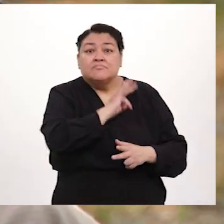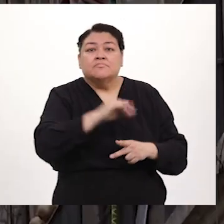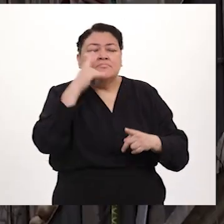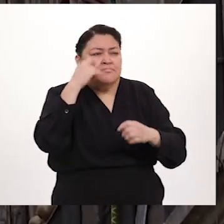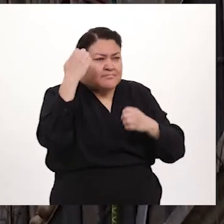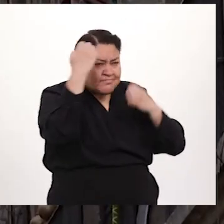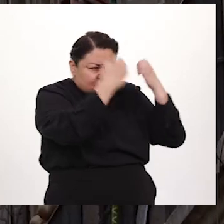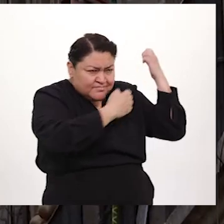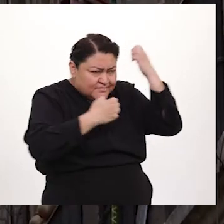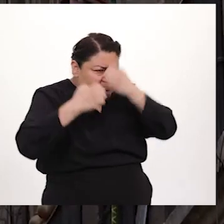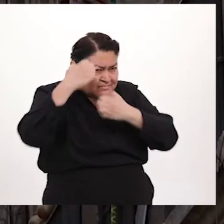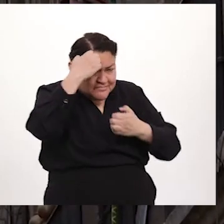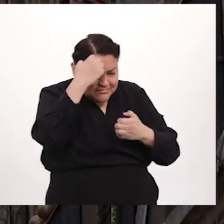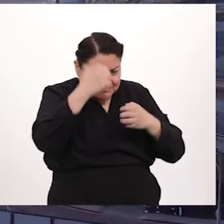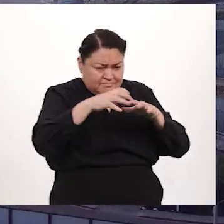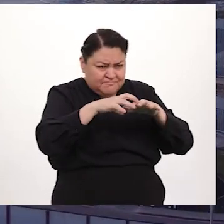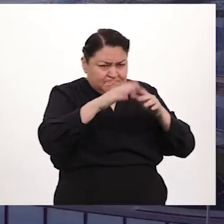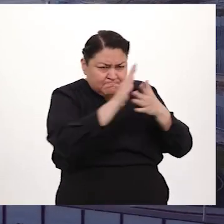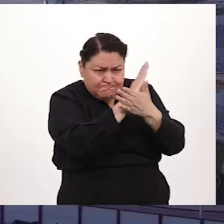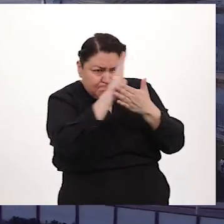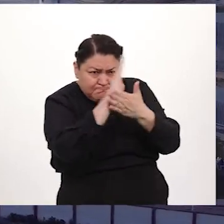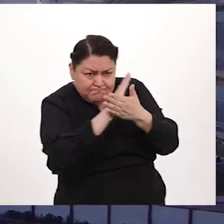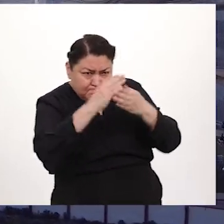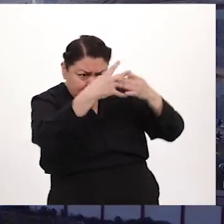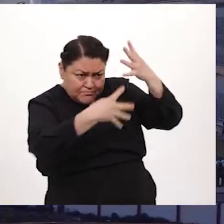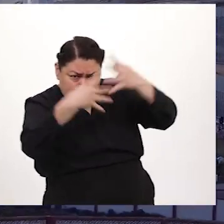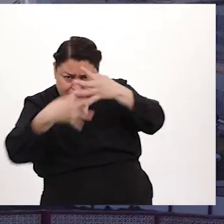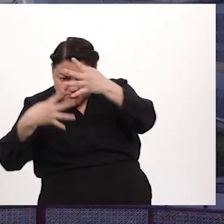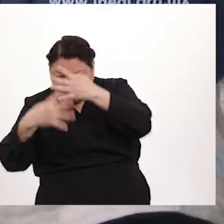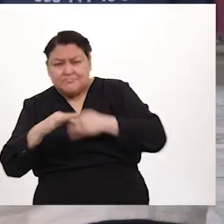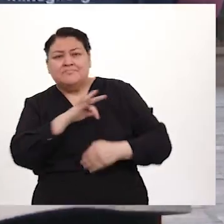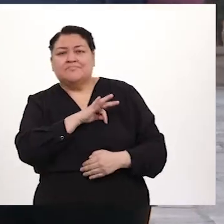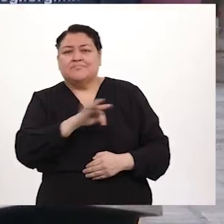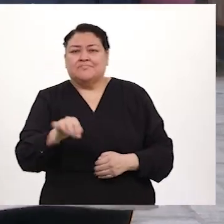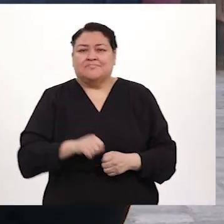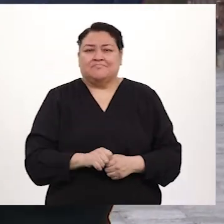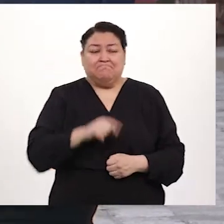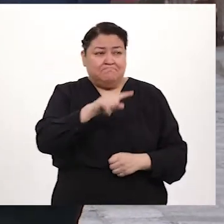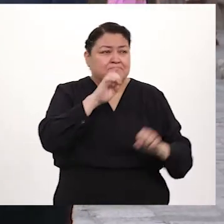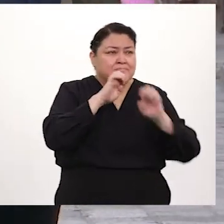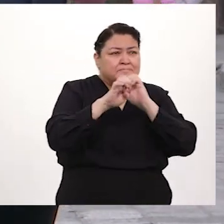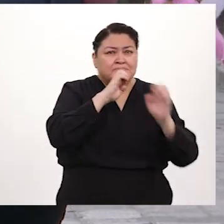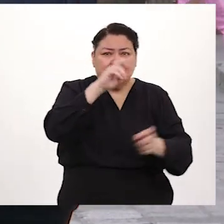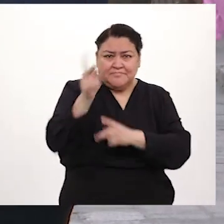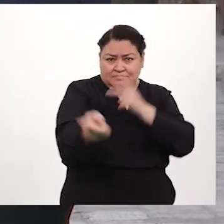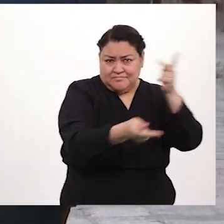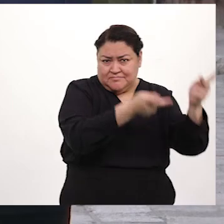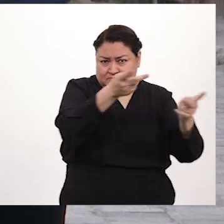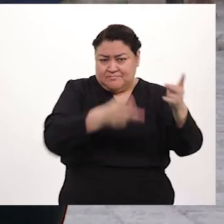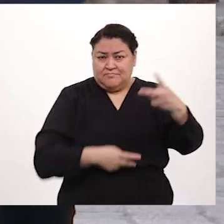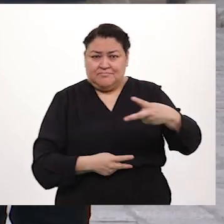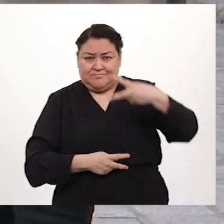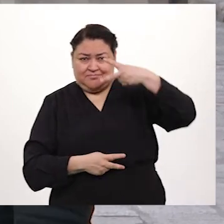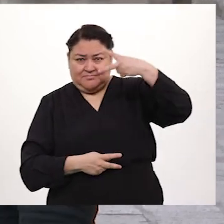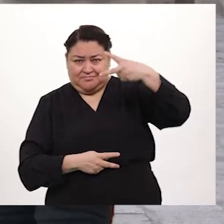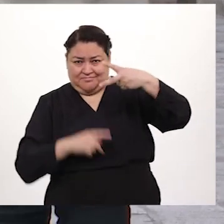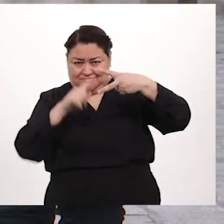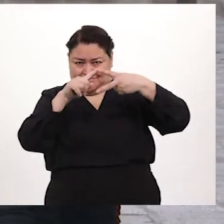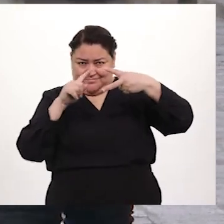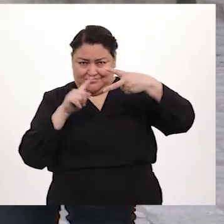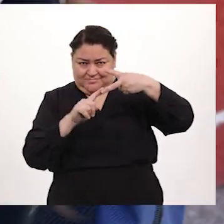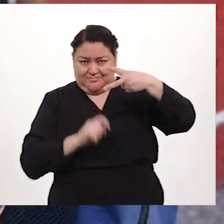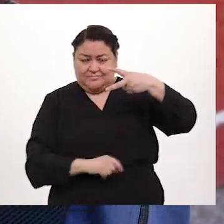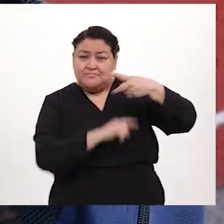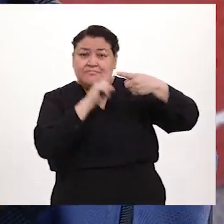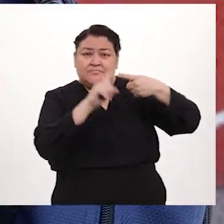análisis detallado en distintas desagregaciones geográficas. La encuesta se estructura en dos principales instrumentos de